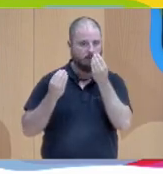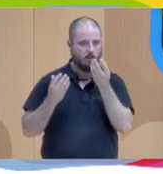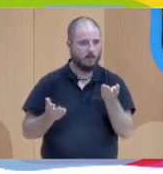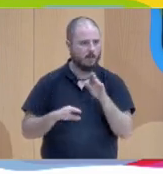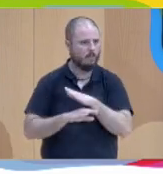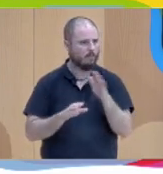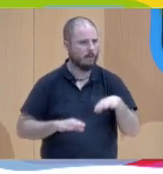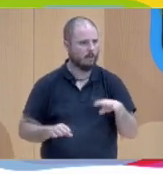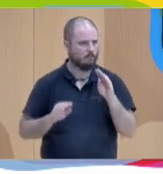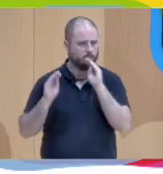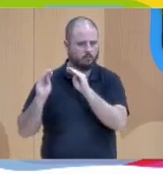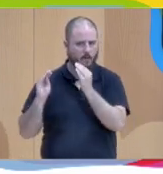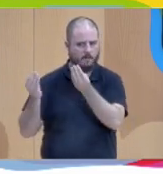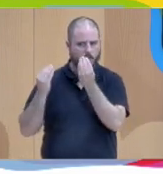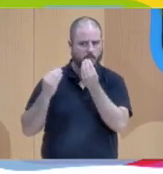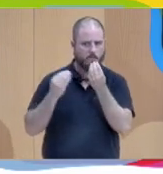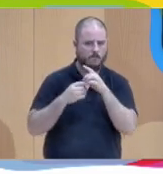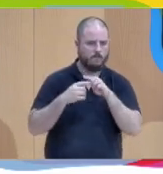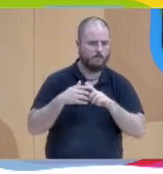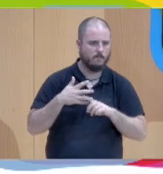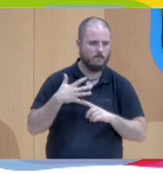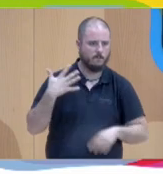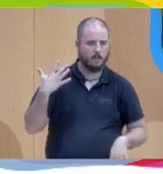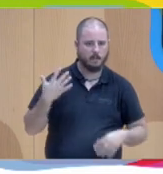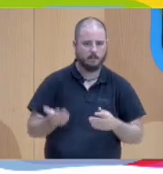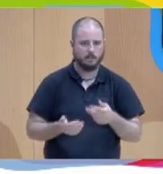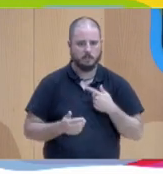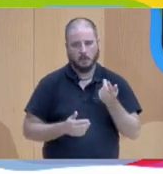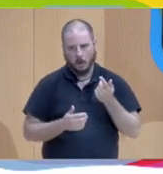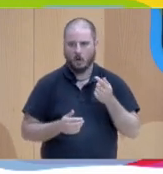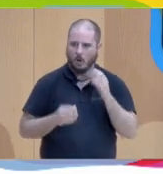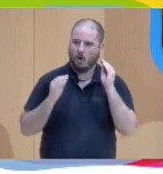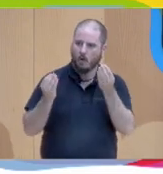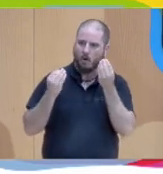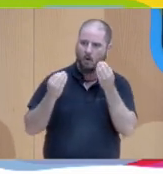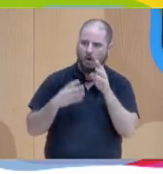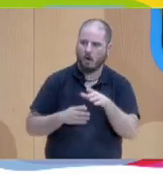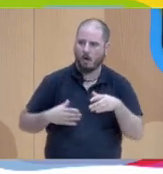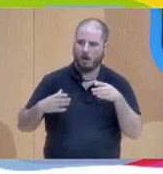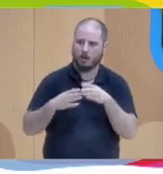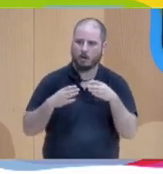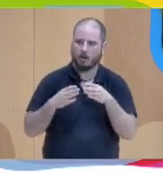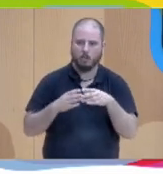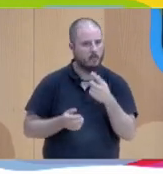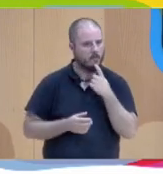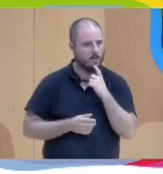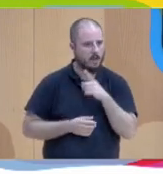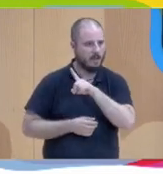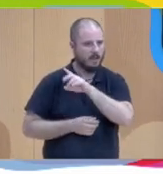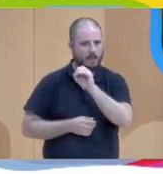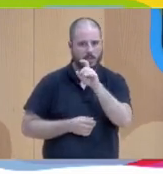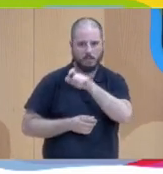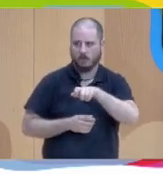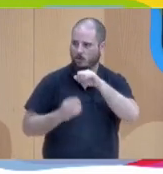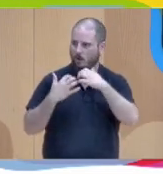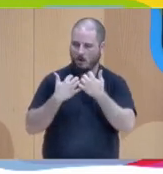muchas y he hecho muchas y iba con una cierta inquietud bueno vamos a formarnos un equipo finlandés 100 personas en una sala